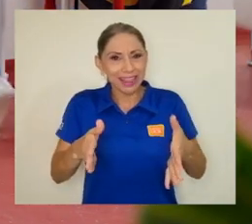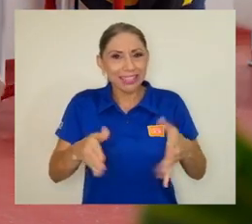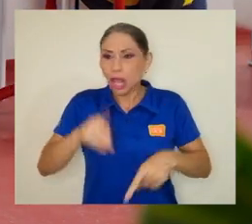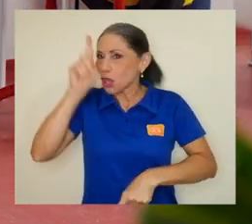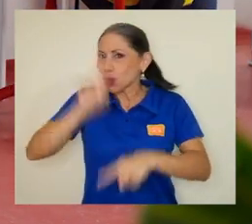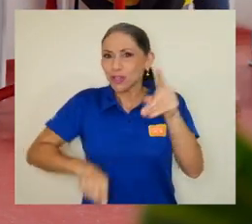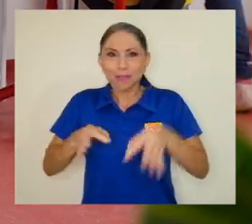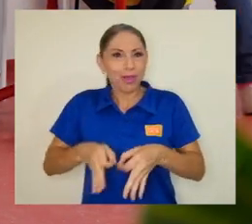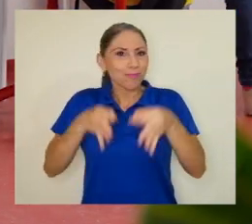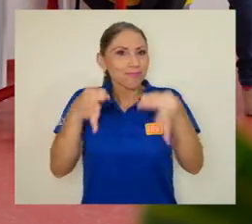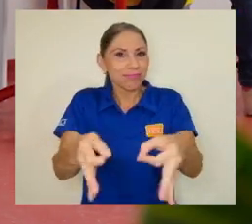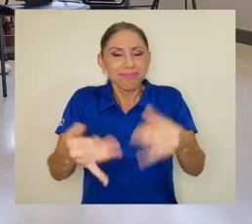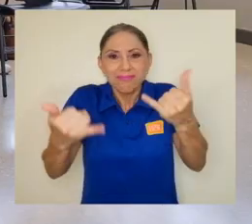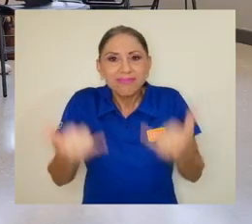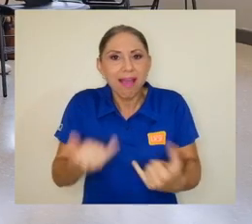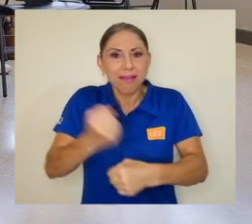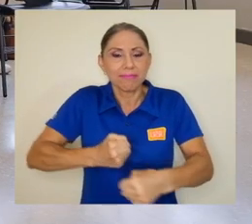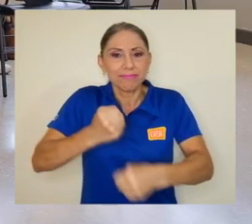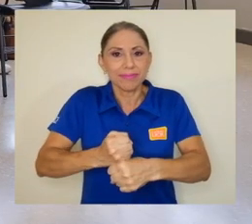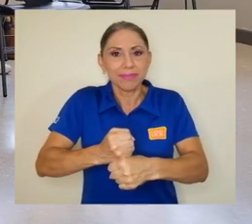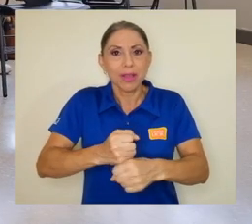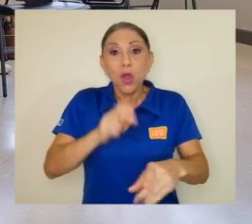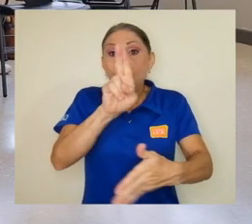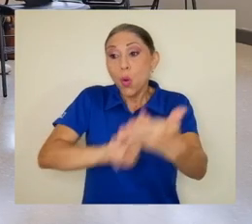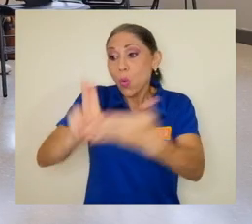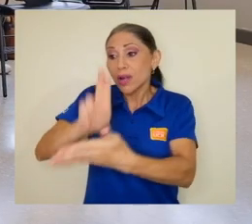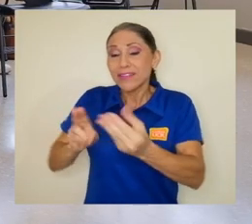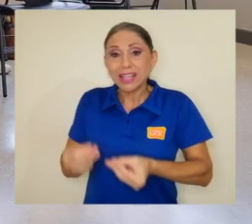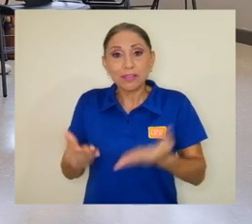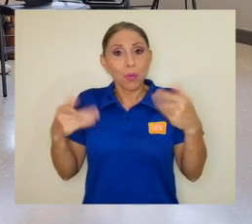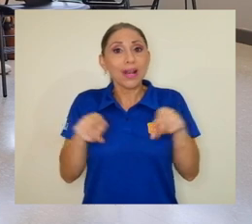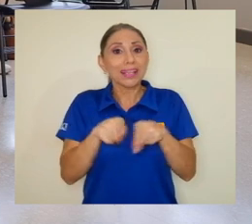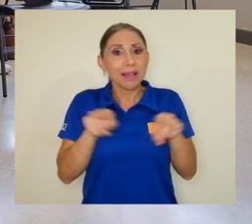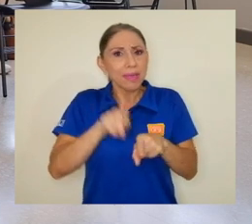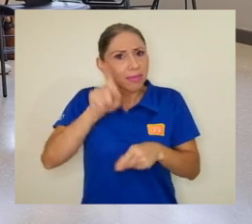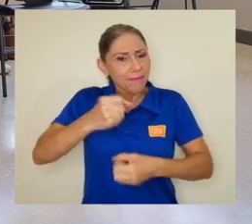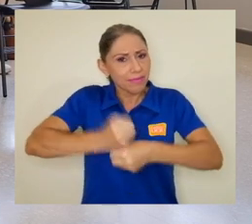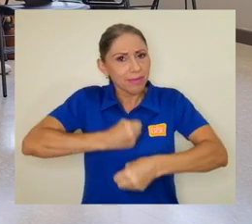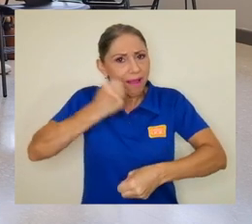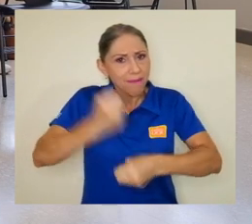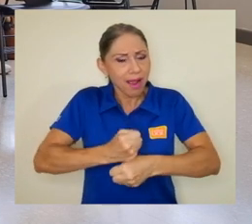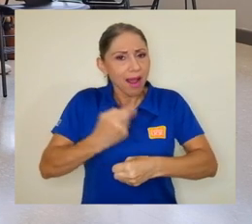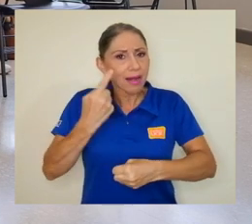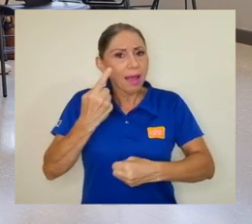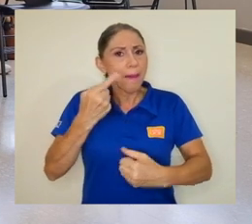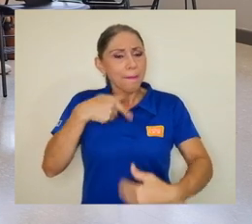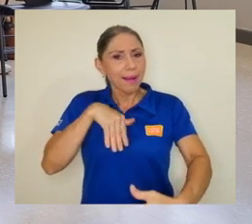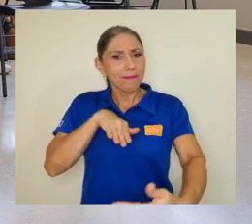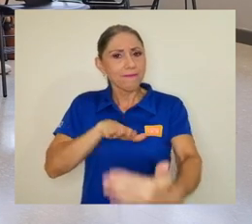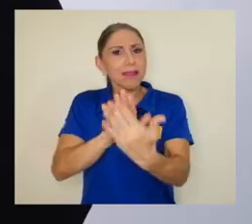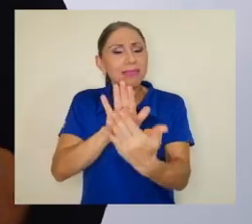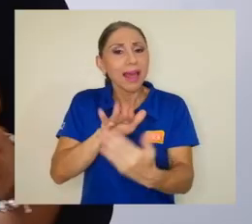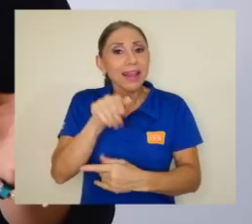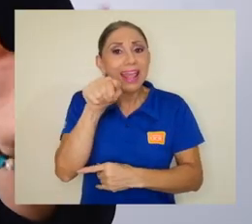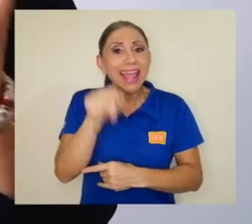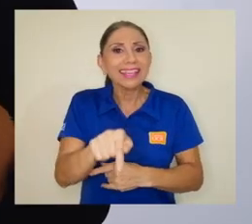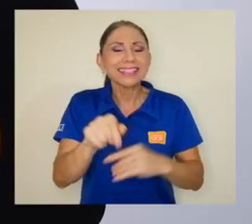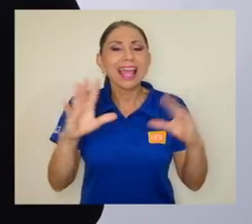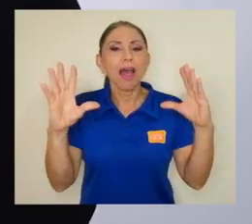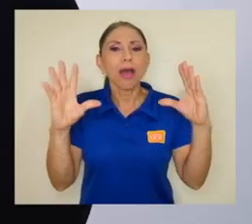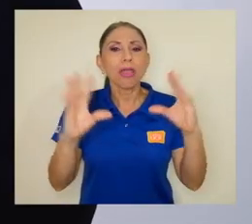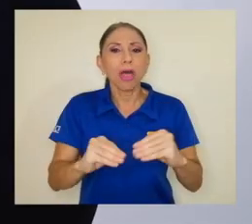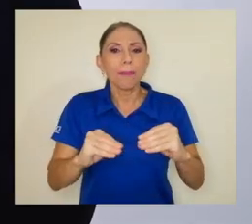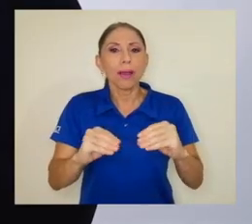impostergables. Las universidades públicas también son llamadas a trabajar para enfrentar este